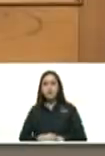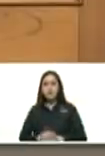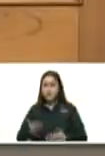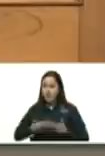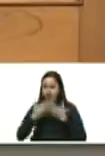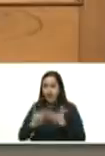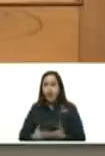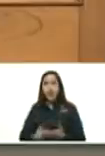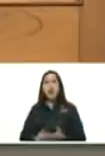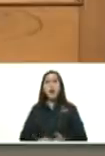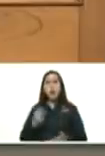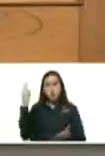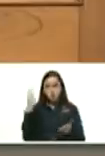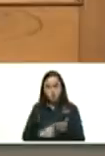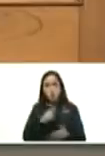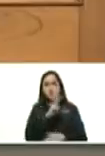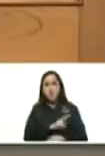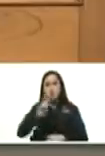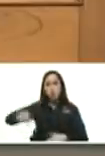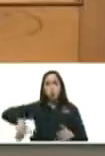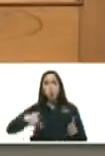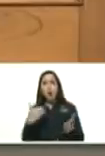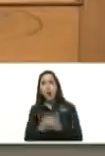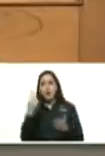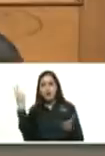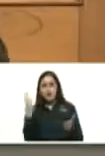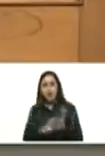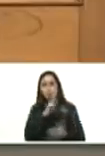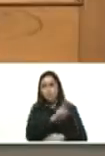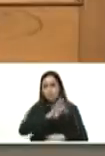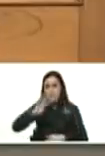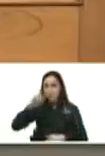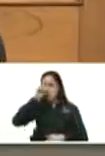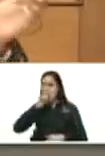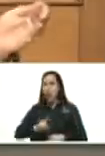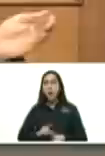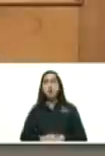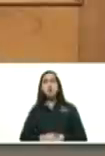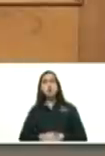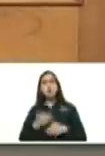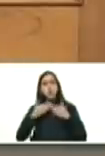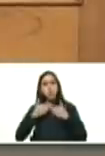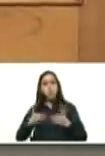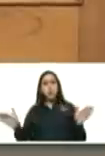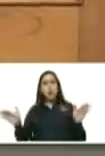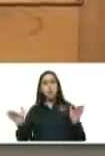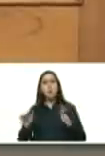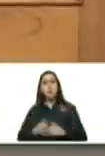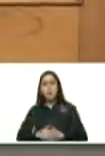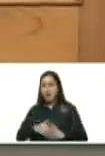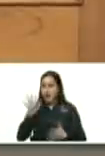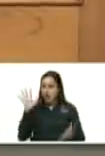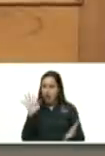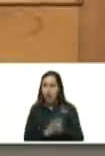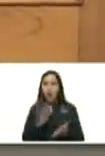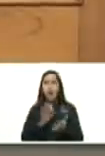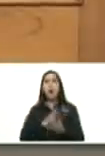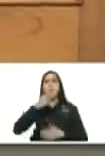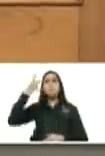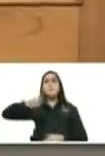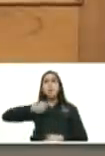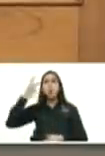años 2022 23 y 24 se abran las compuertas de la estabilidad política